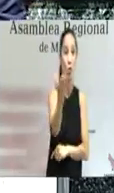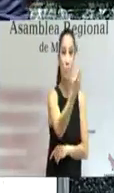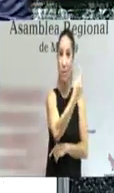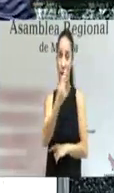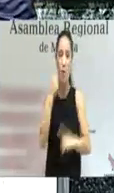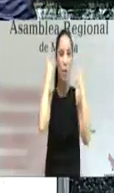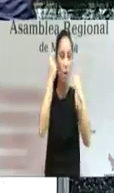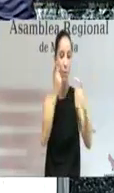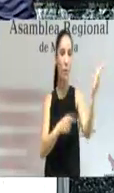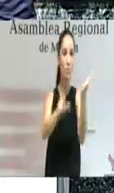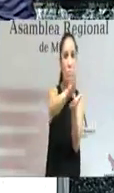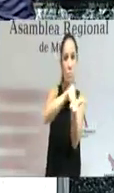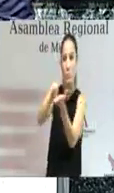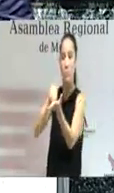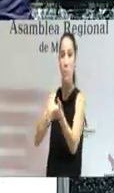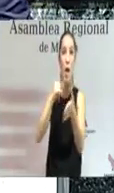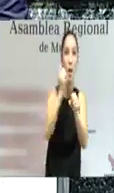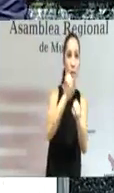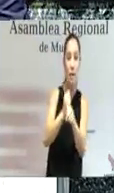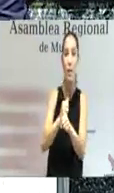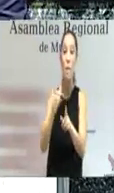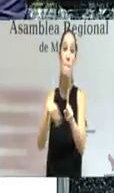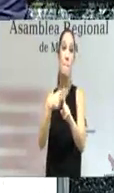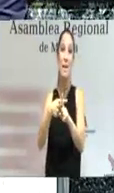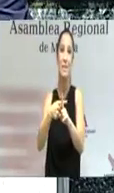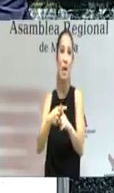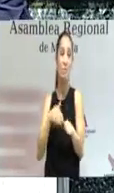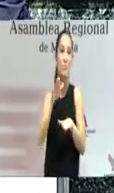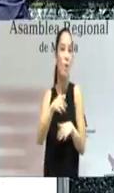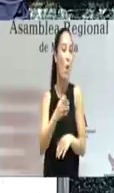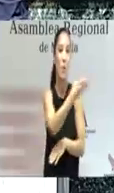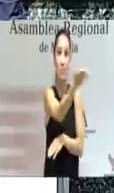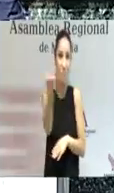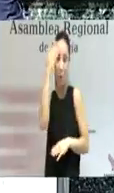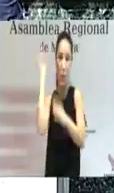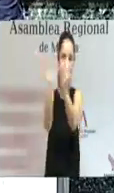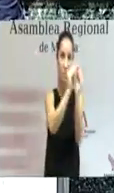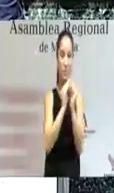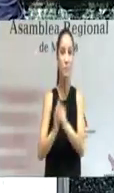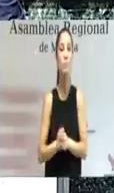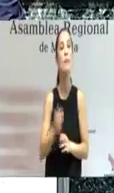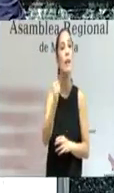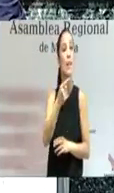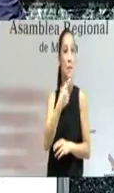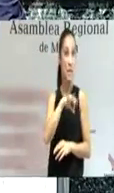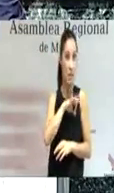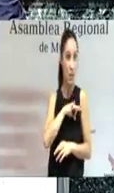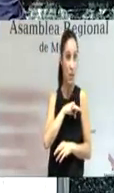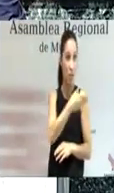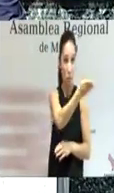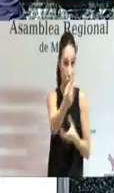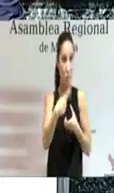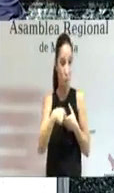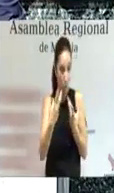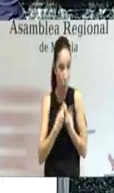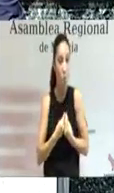las propuestas el trabajo y nuestra iniciativa común quiero saber señorías si puedo contar con ustedes en